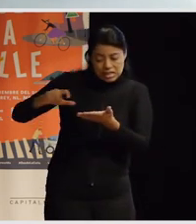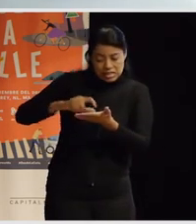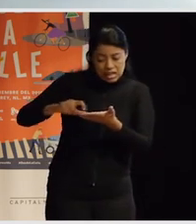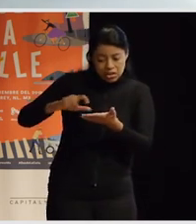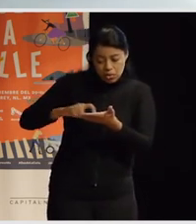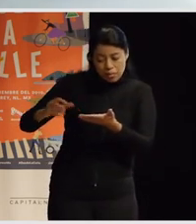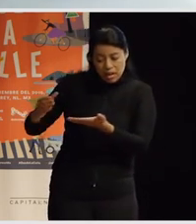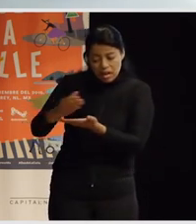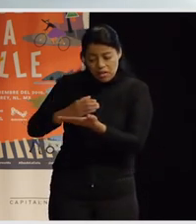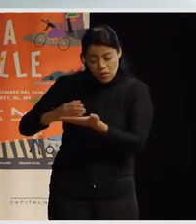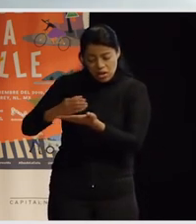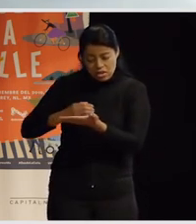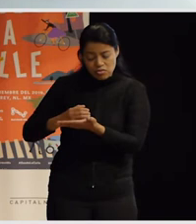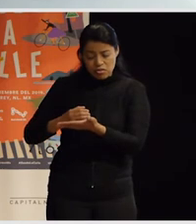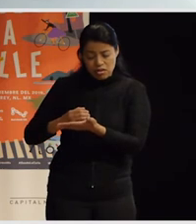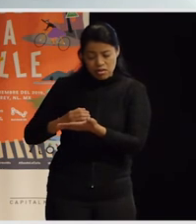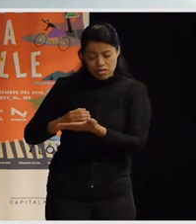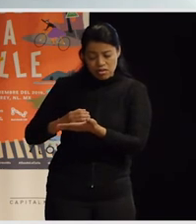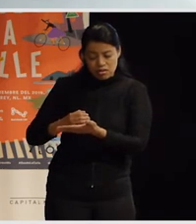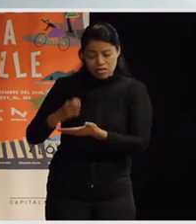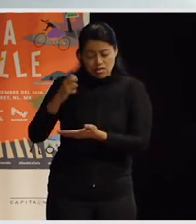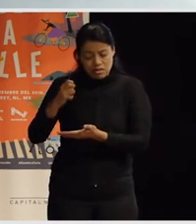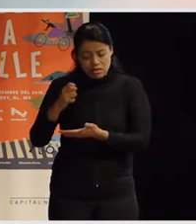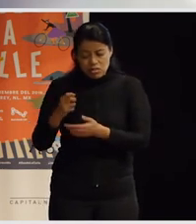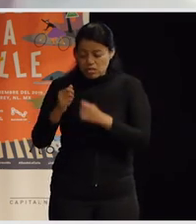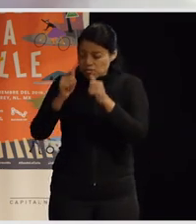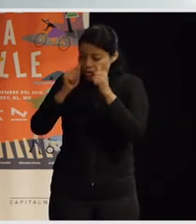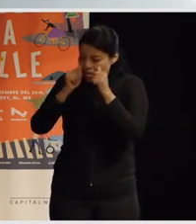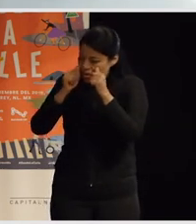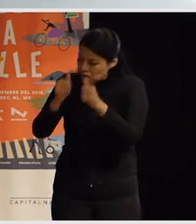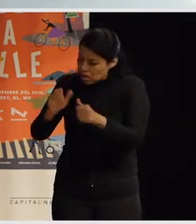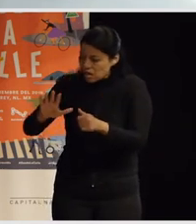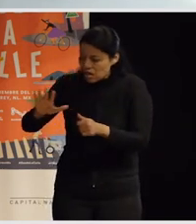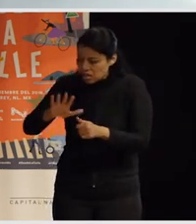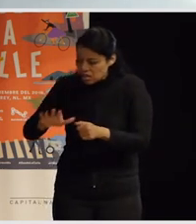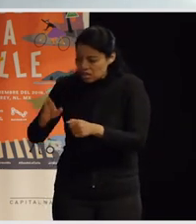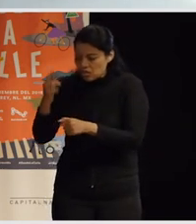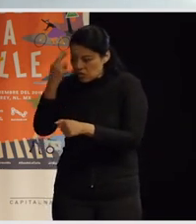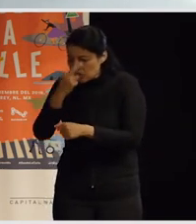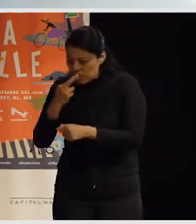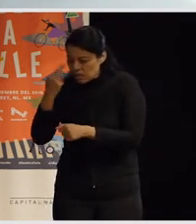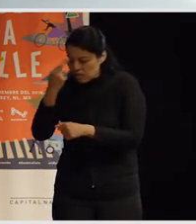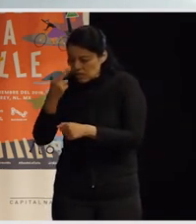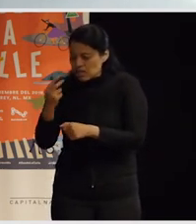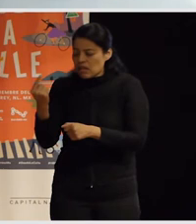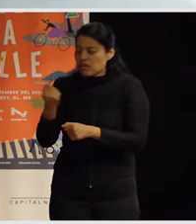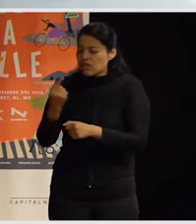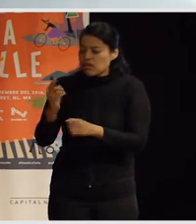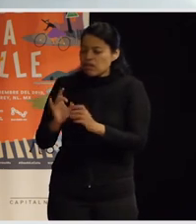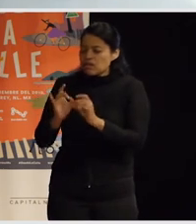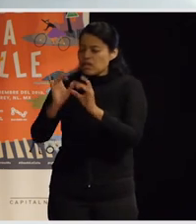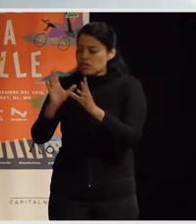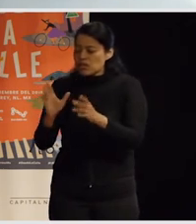comprando las ciudades y yo creo que ahí tenemos que tener una mirada un poco más larga para ver qué futuro o sea qué